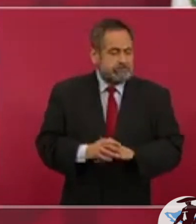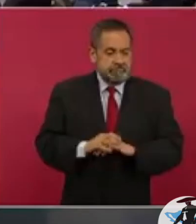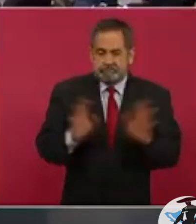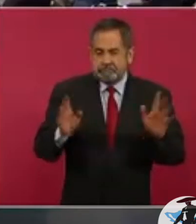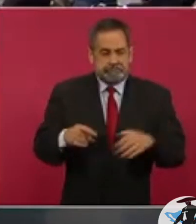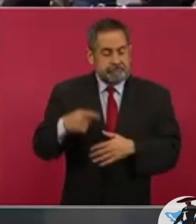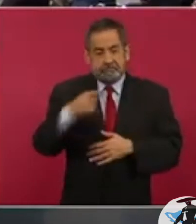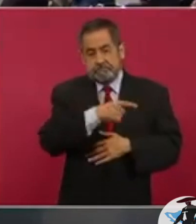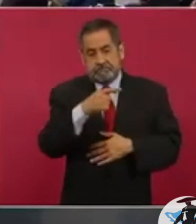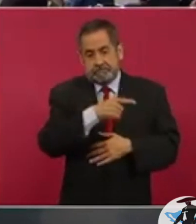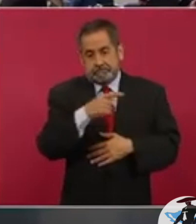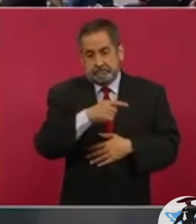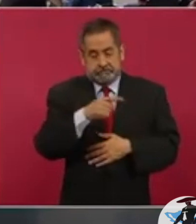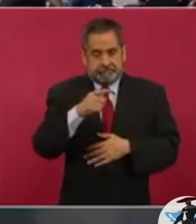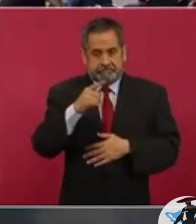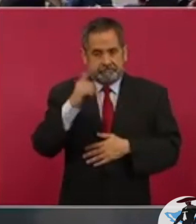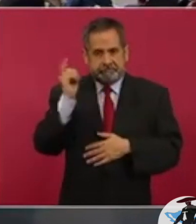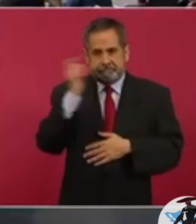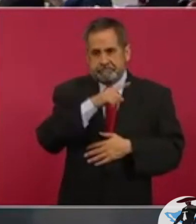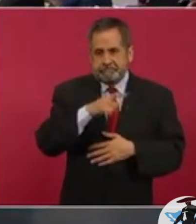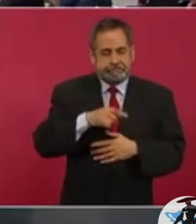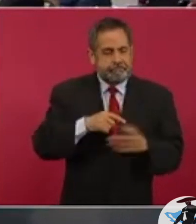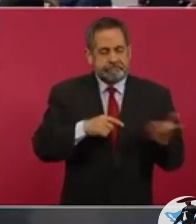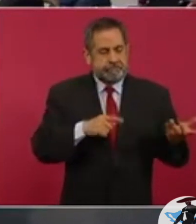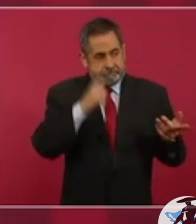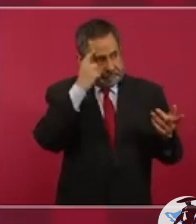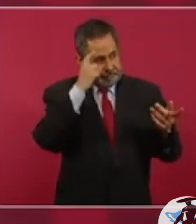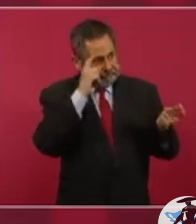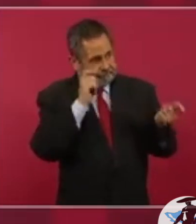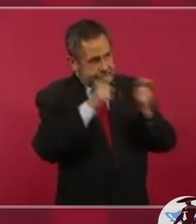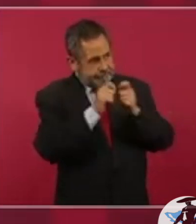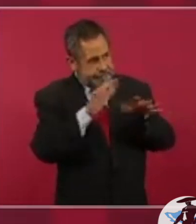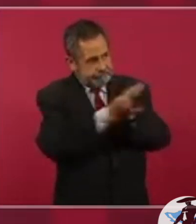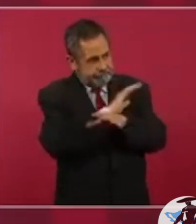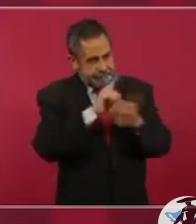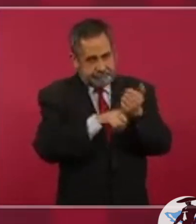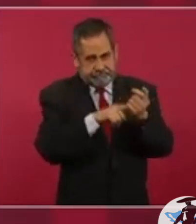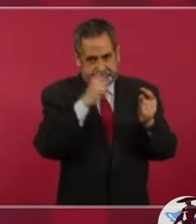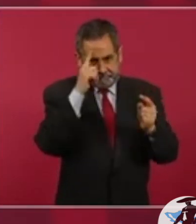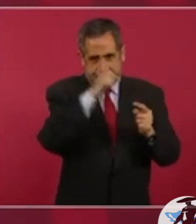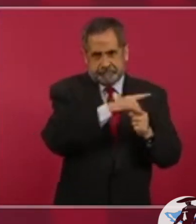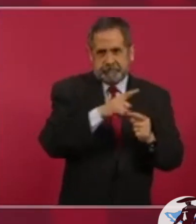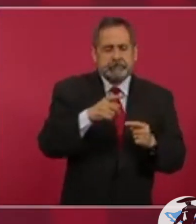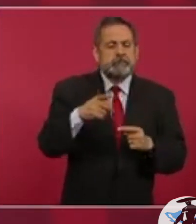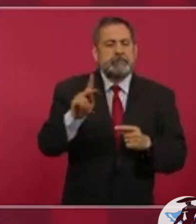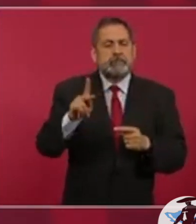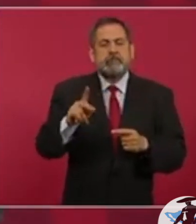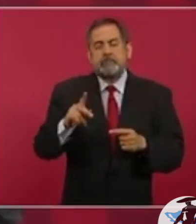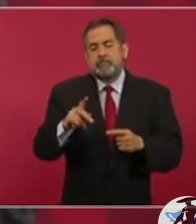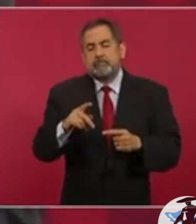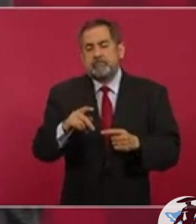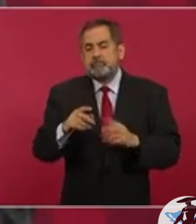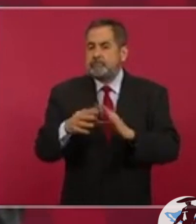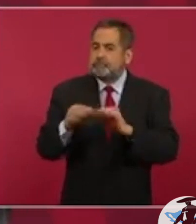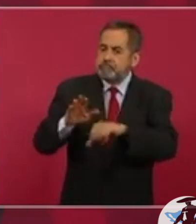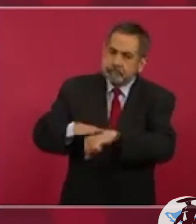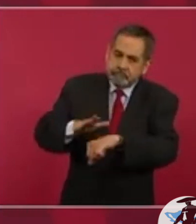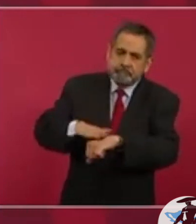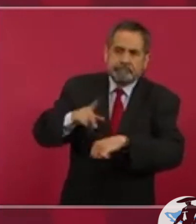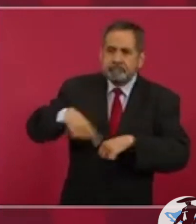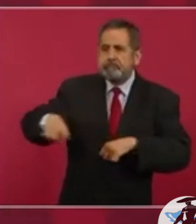muy difícil de cambiar ese pensamiento, pero yo insisto que los jóvenes